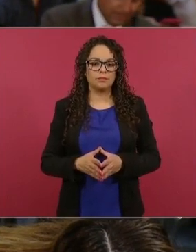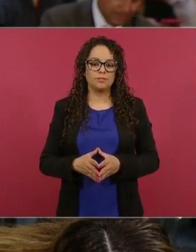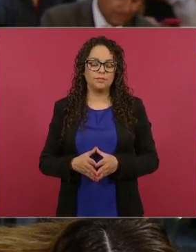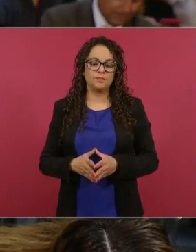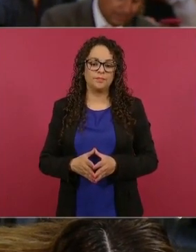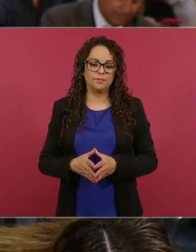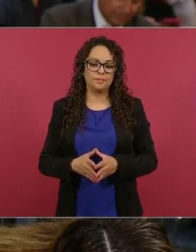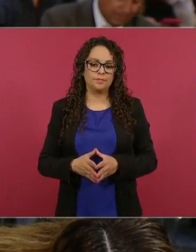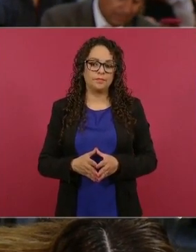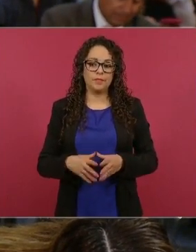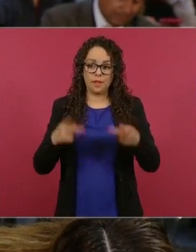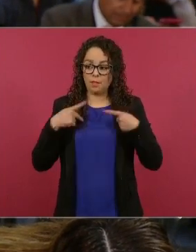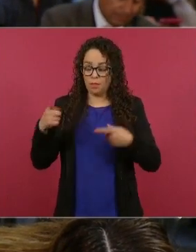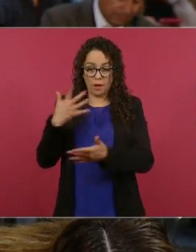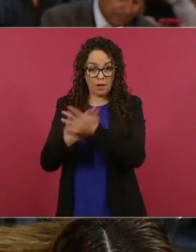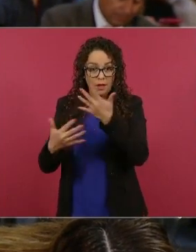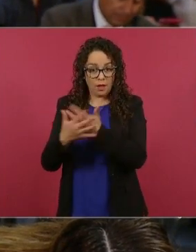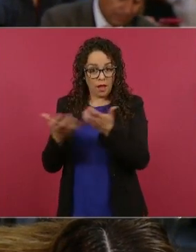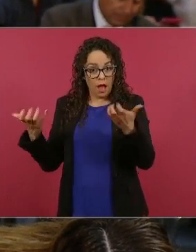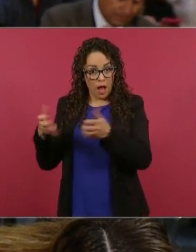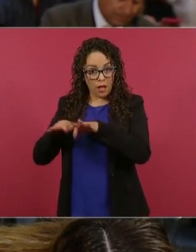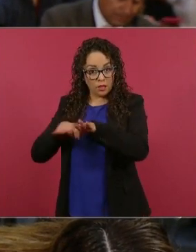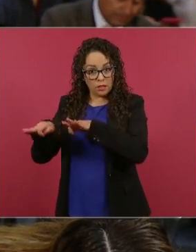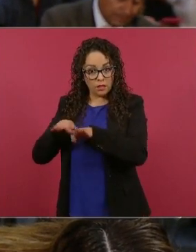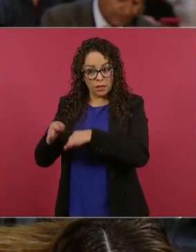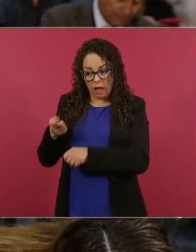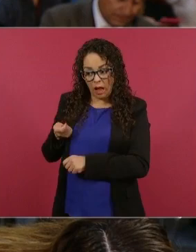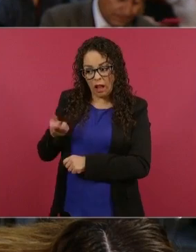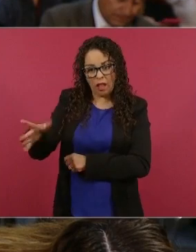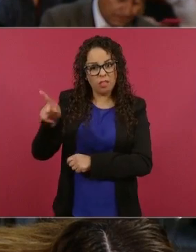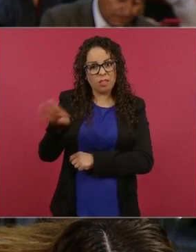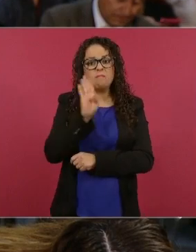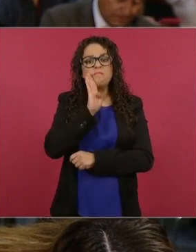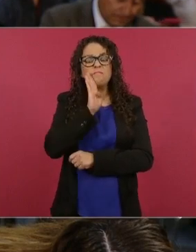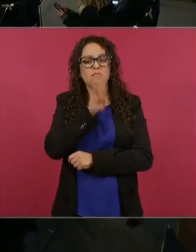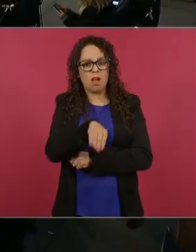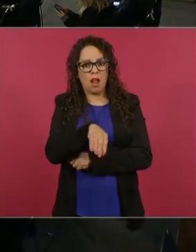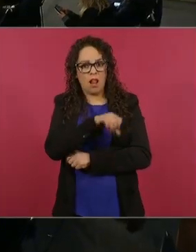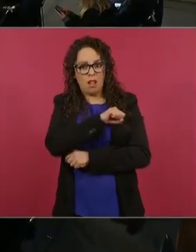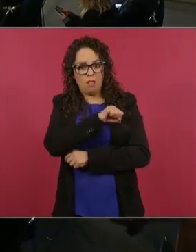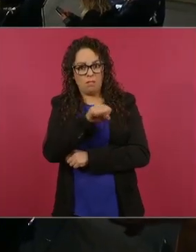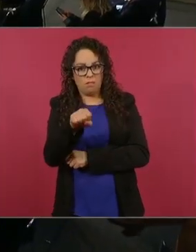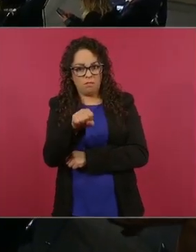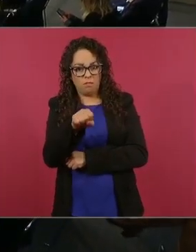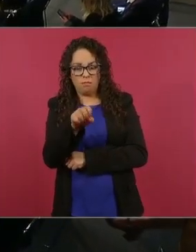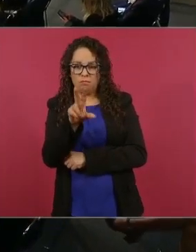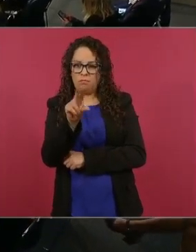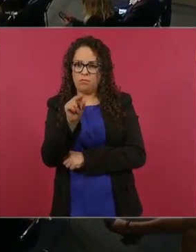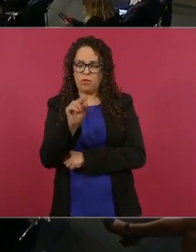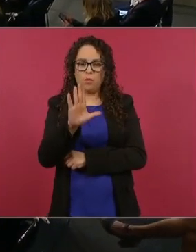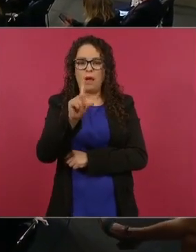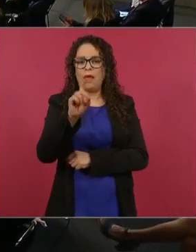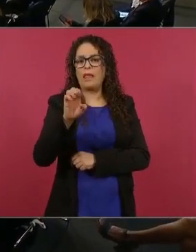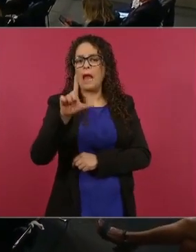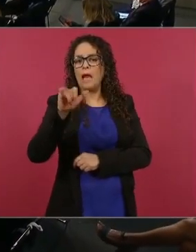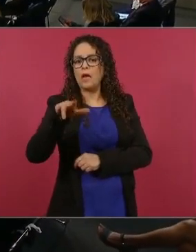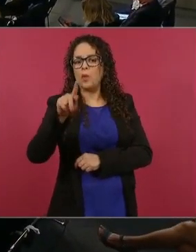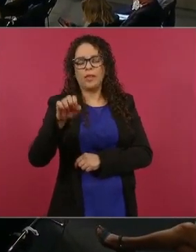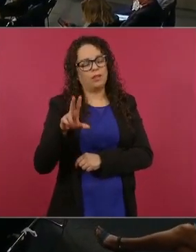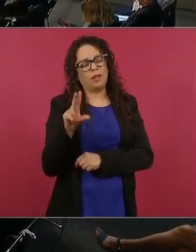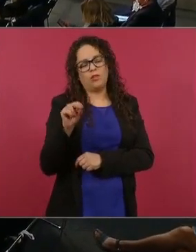a los que hacen este trabajo Aymar que tengo un escrito para usted ha presentado más de 11